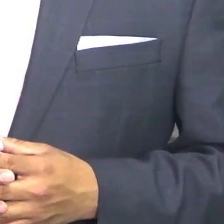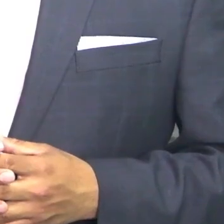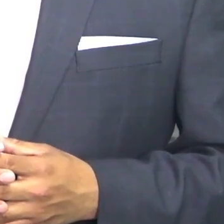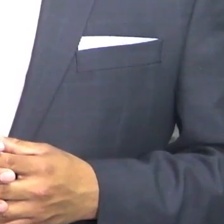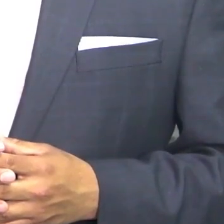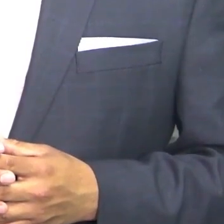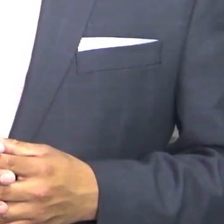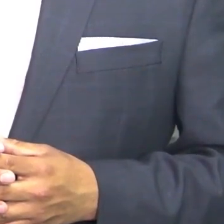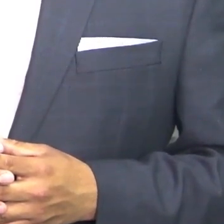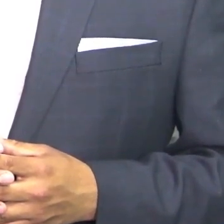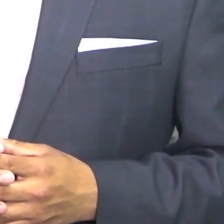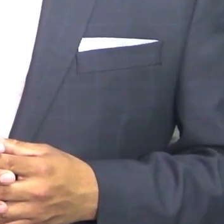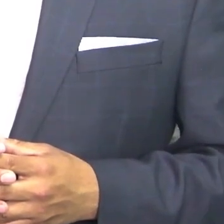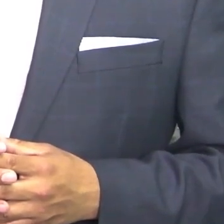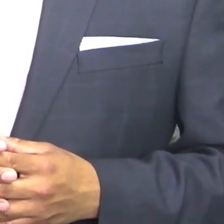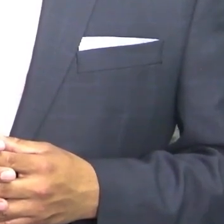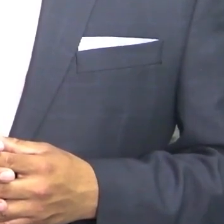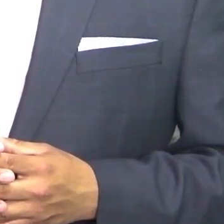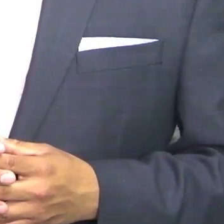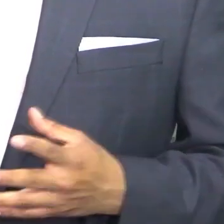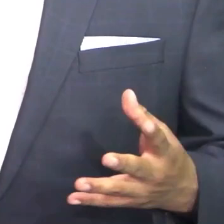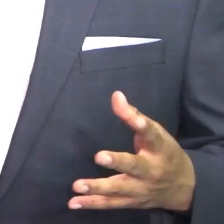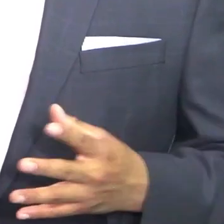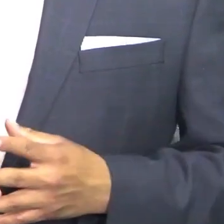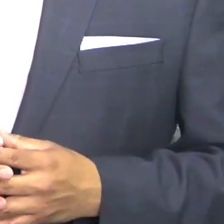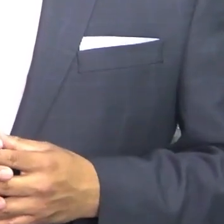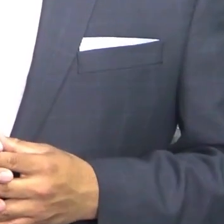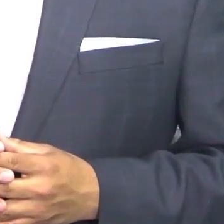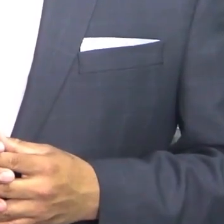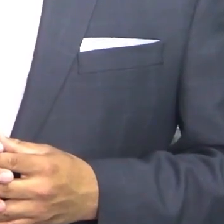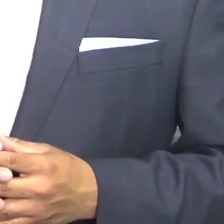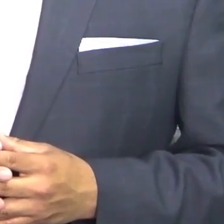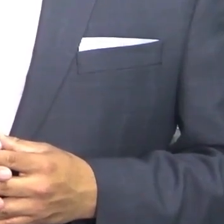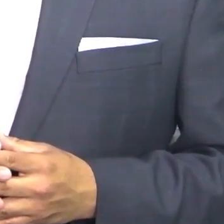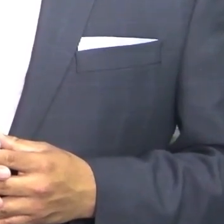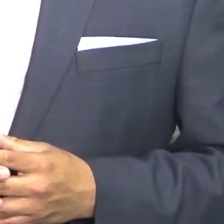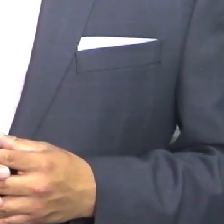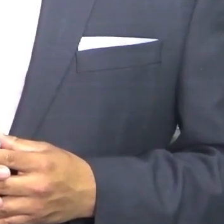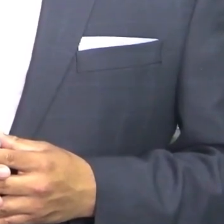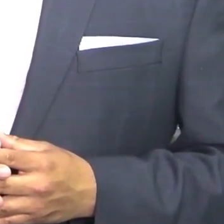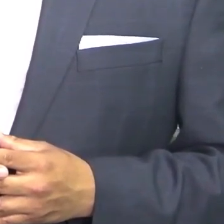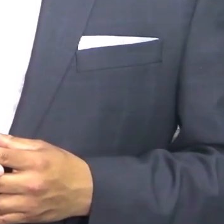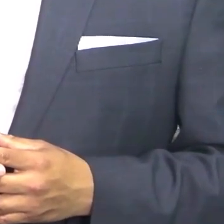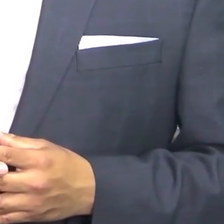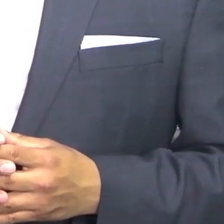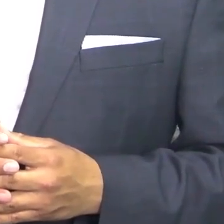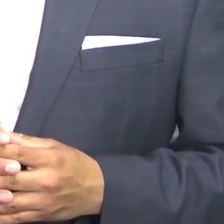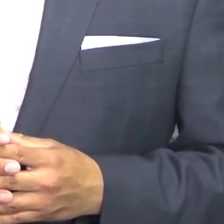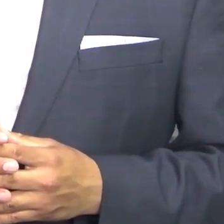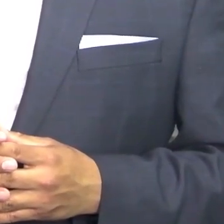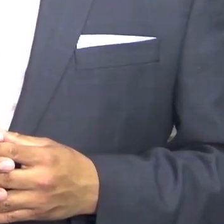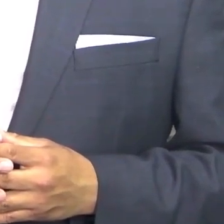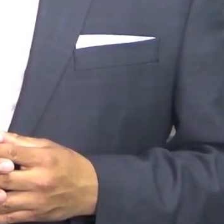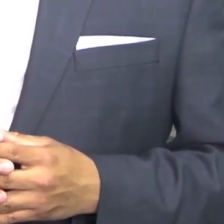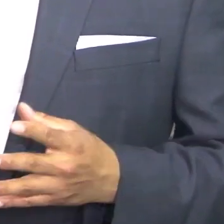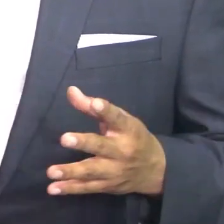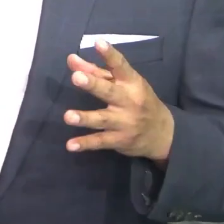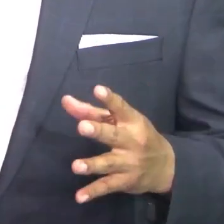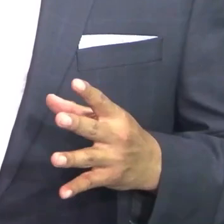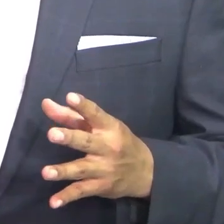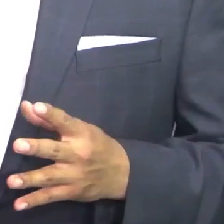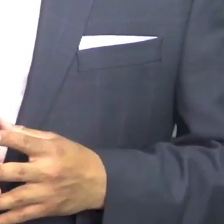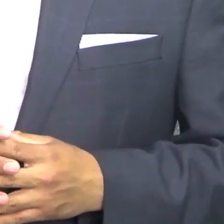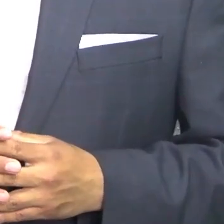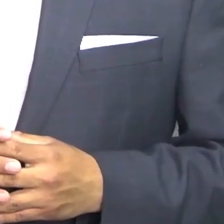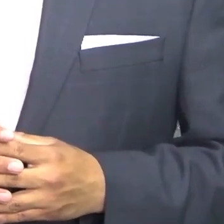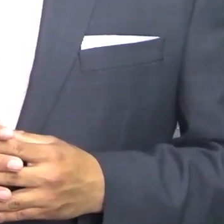Al presidente López Obrador le tuvo que presenciar esta falla en el mecanismo de protección a periodistas,